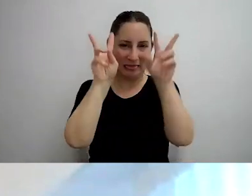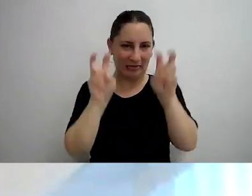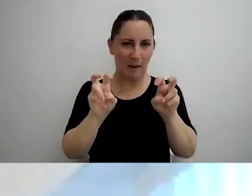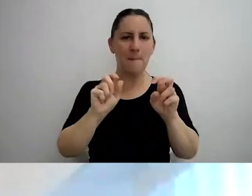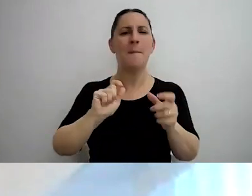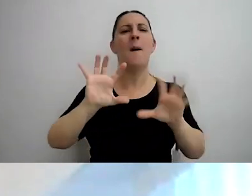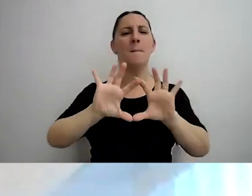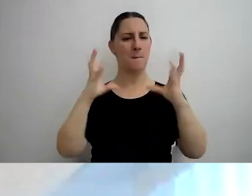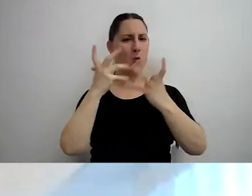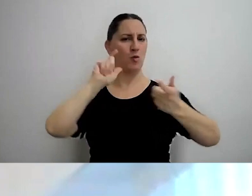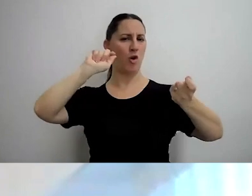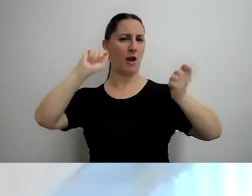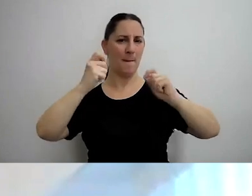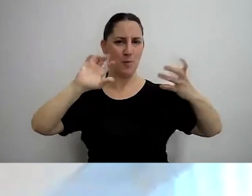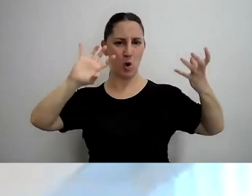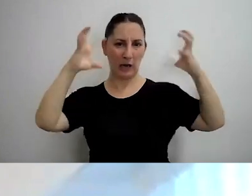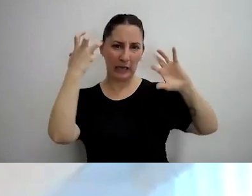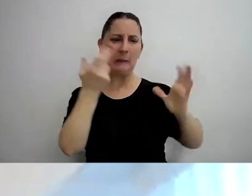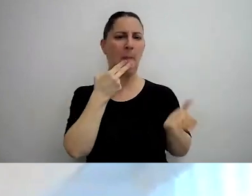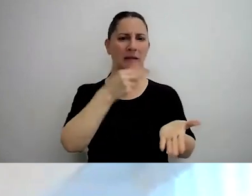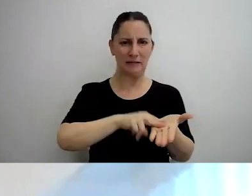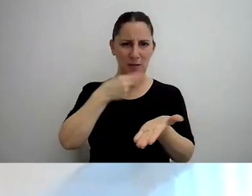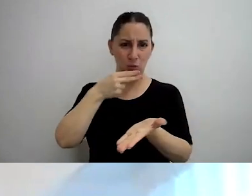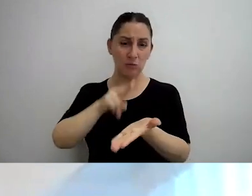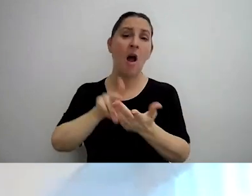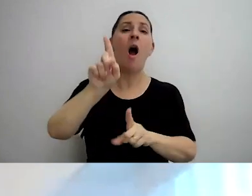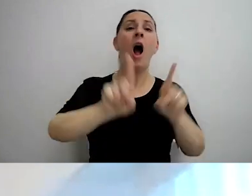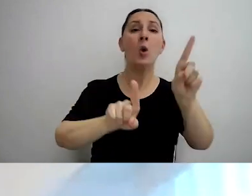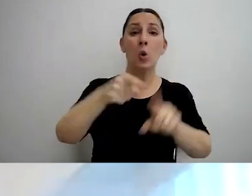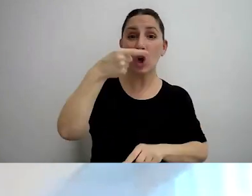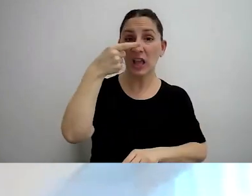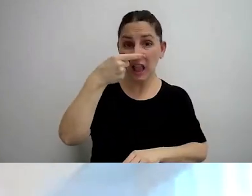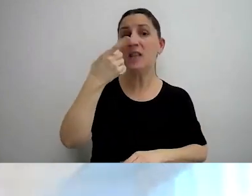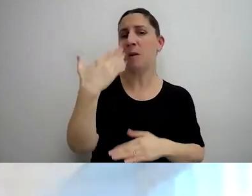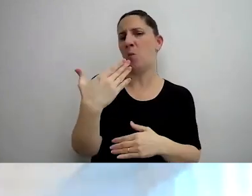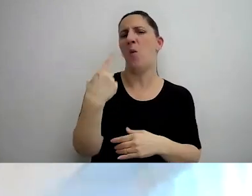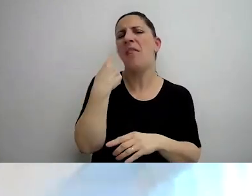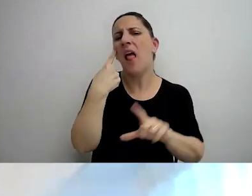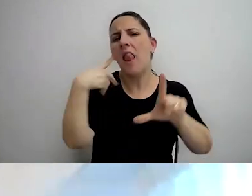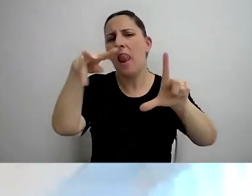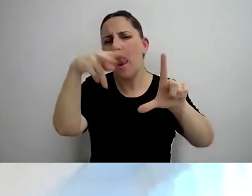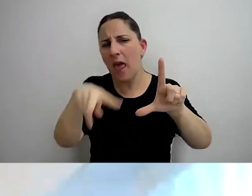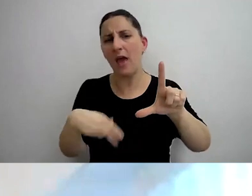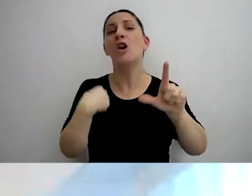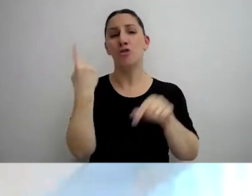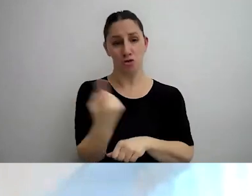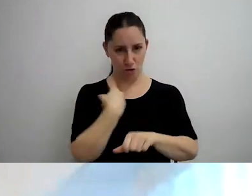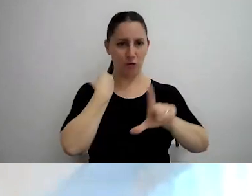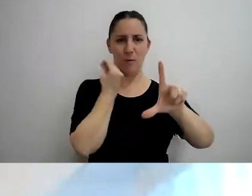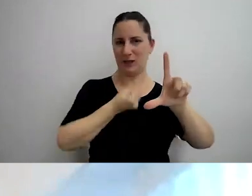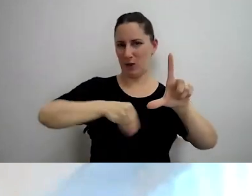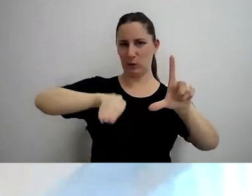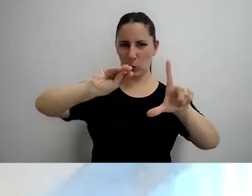Climáticos y Tributación, que después seguramente a quien le interese después lo puede consultar el material, que va a estar colgado también en nuestras